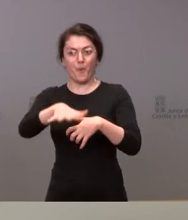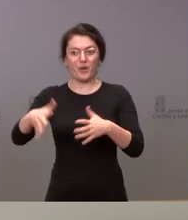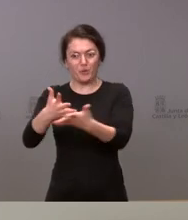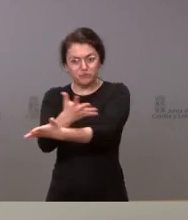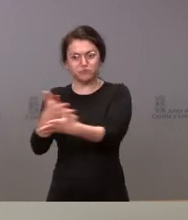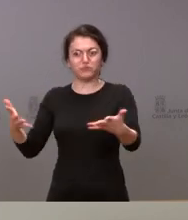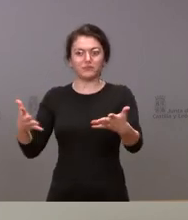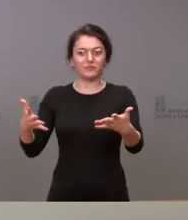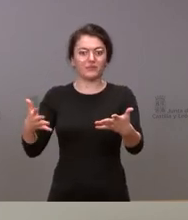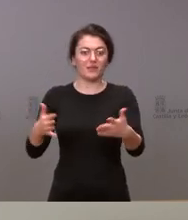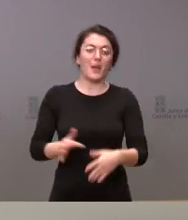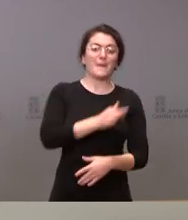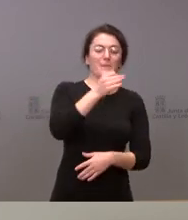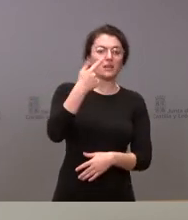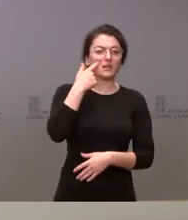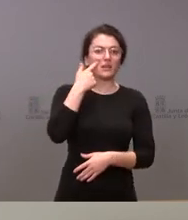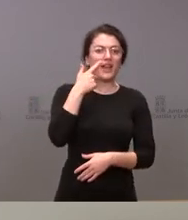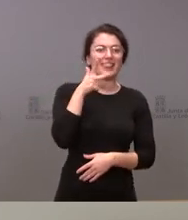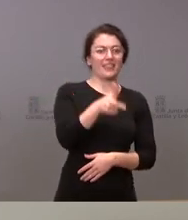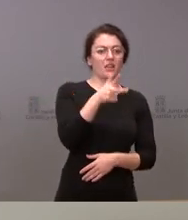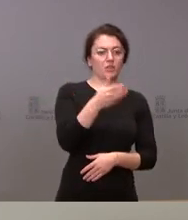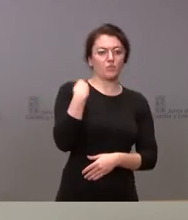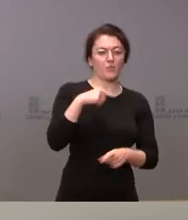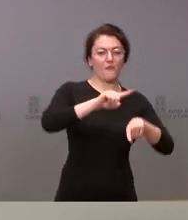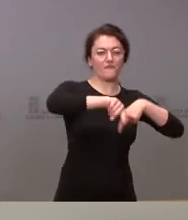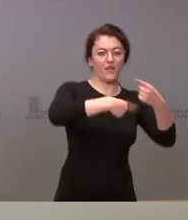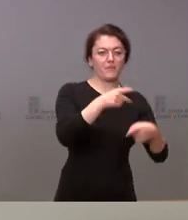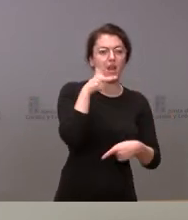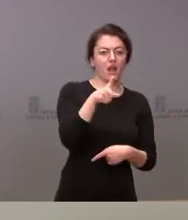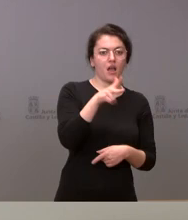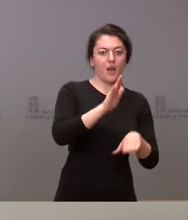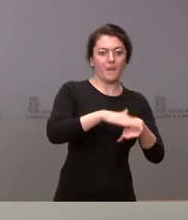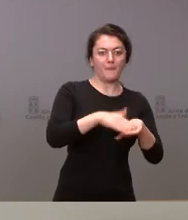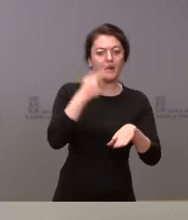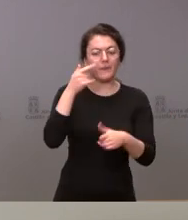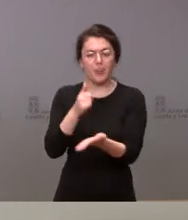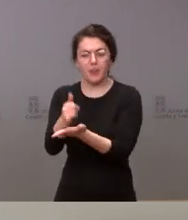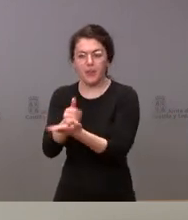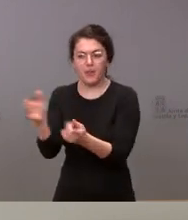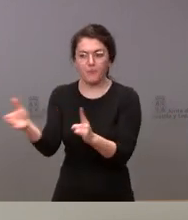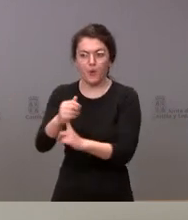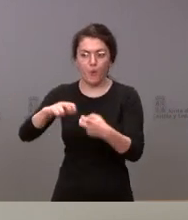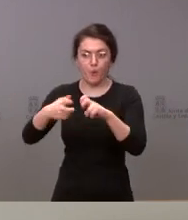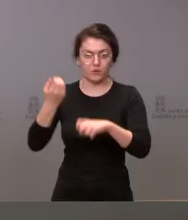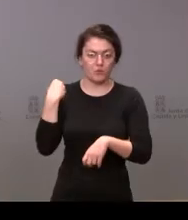derecho que los familiares tienen de proceder a esas exploraciones del terreno para encontrar a sus antepasados